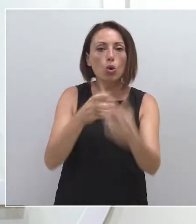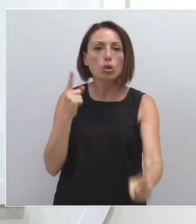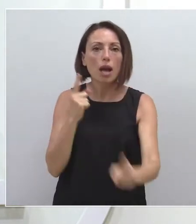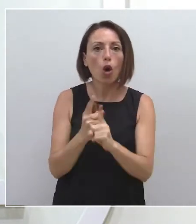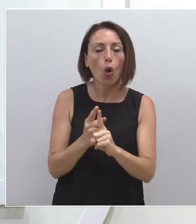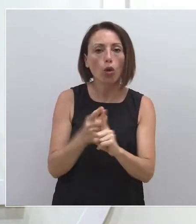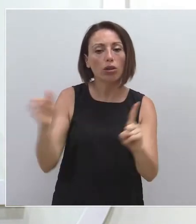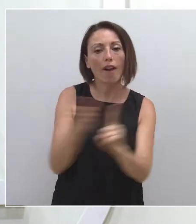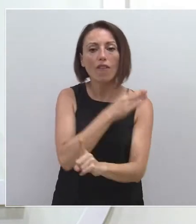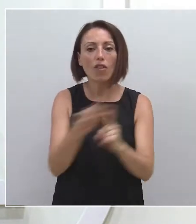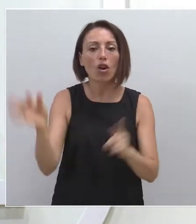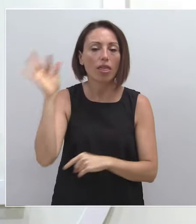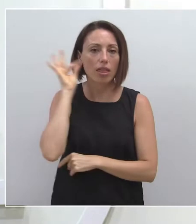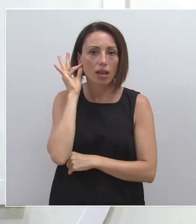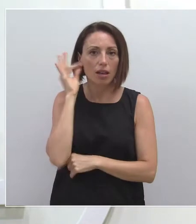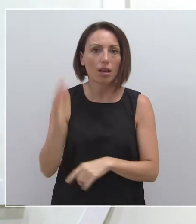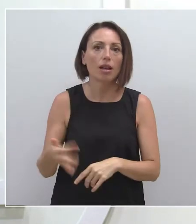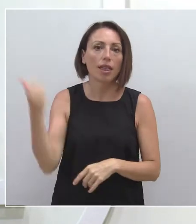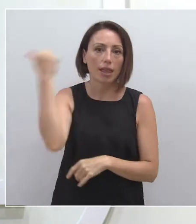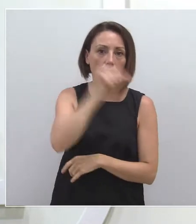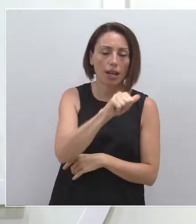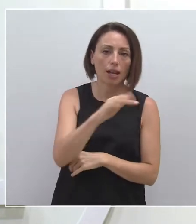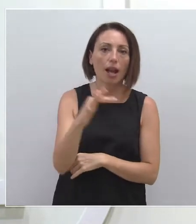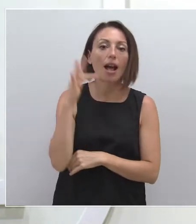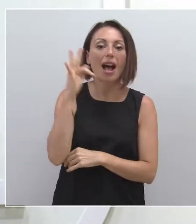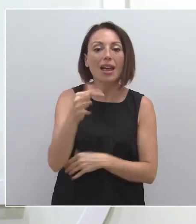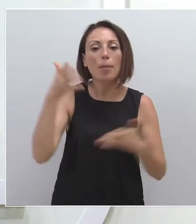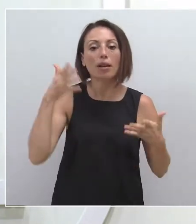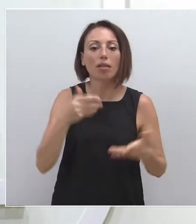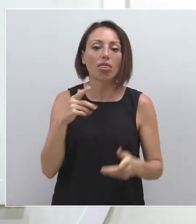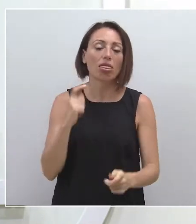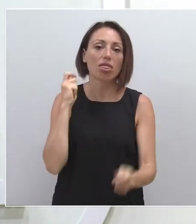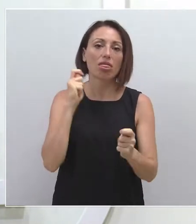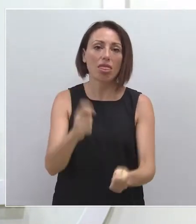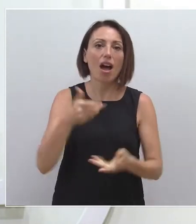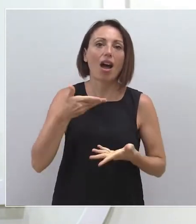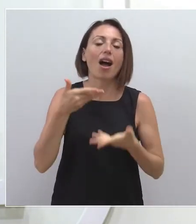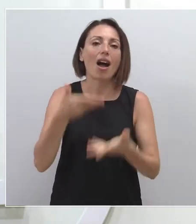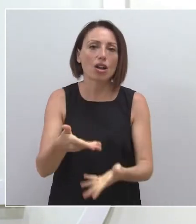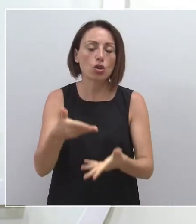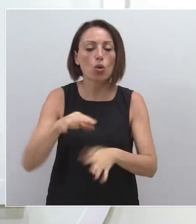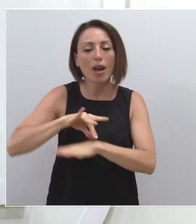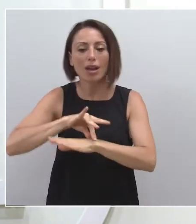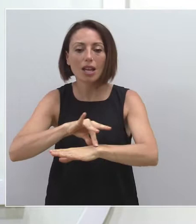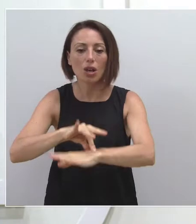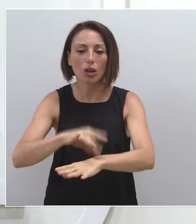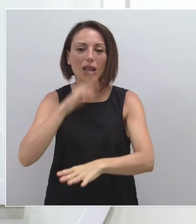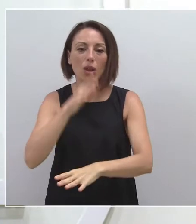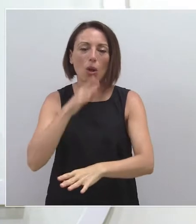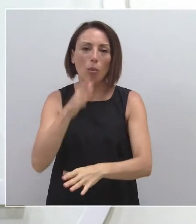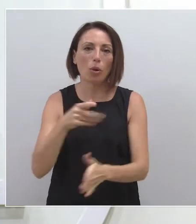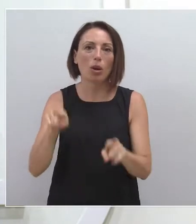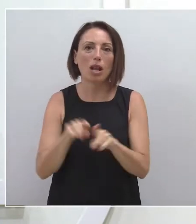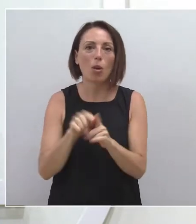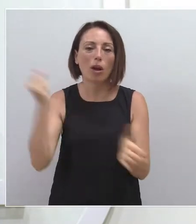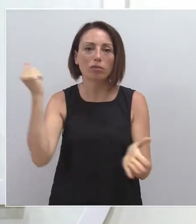de género y prestan ayuda y orientación a las víctimas de esta terrible lacra. Cambiando el asunto, dentro de las